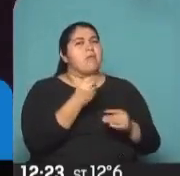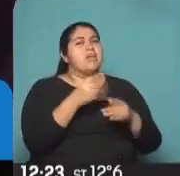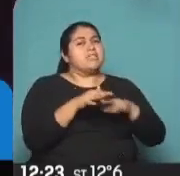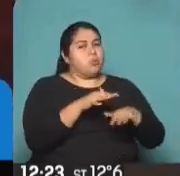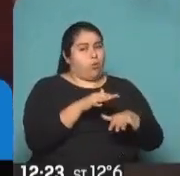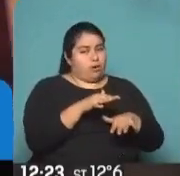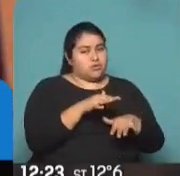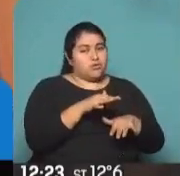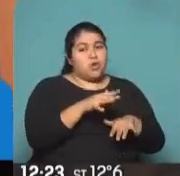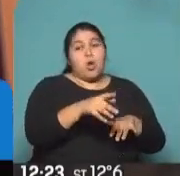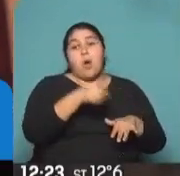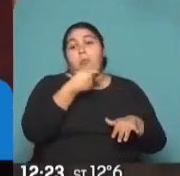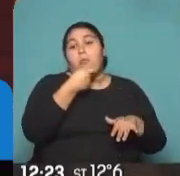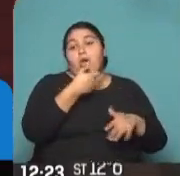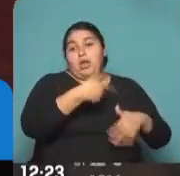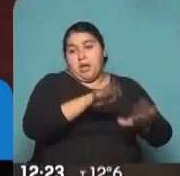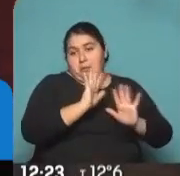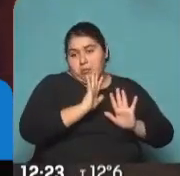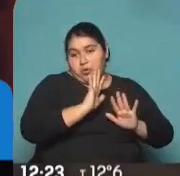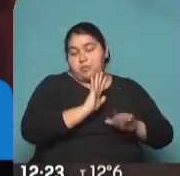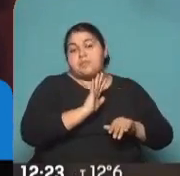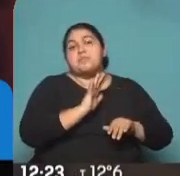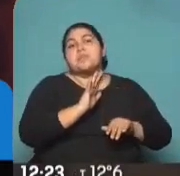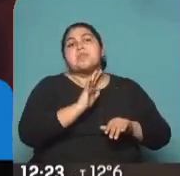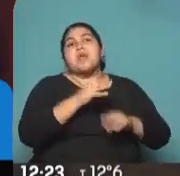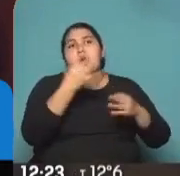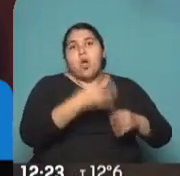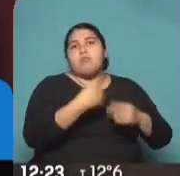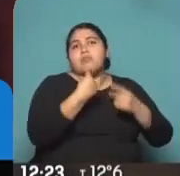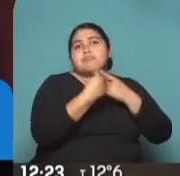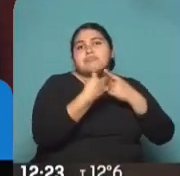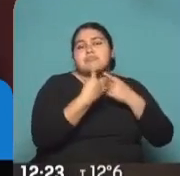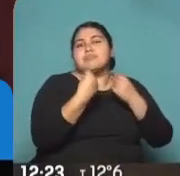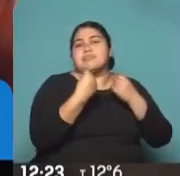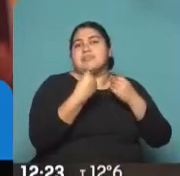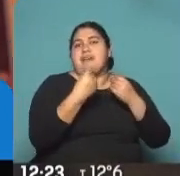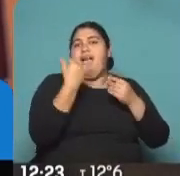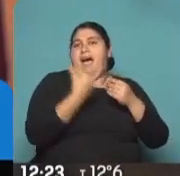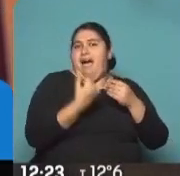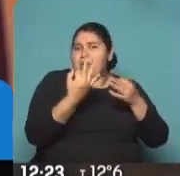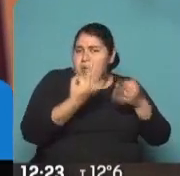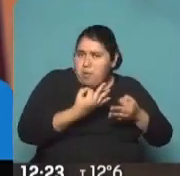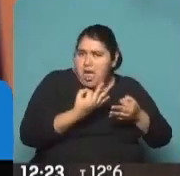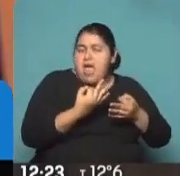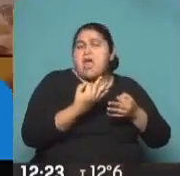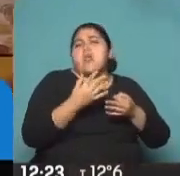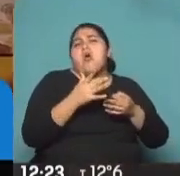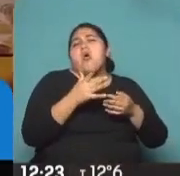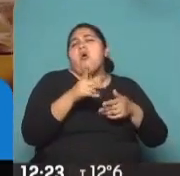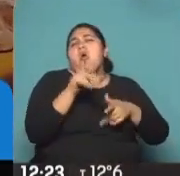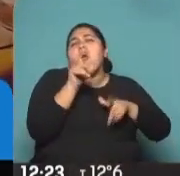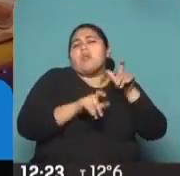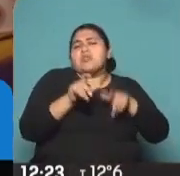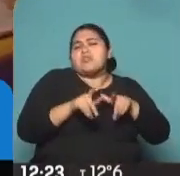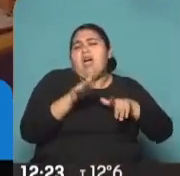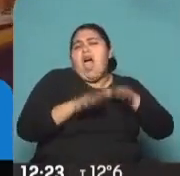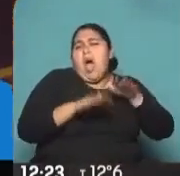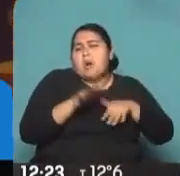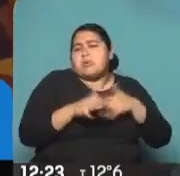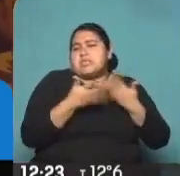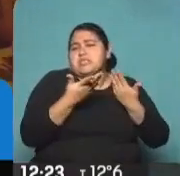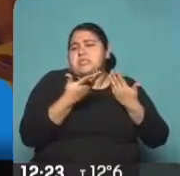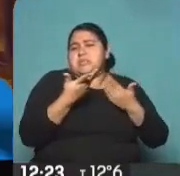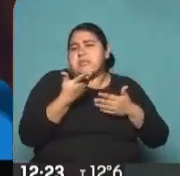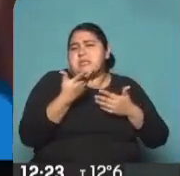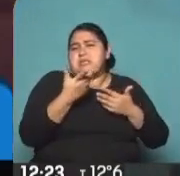de qué pasa con la encuesta a la hora de hacer la encuesta, digamos. O ¿está bien hecha la encuesta o la gente por ahí no fue honesta, no